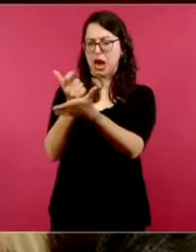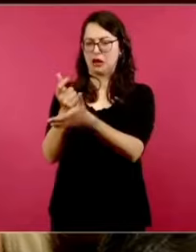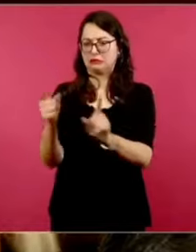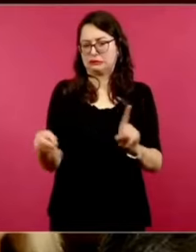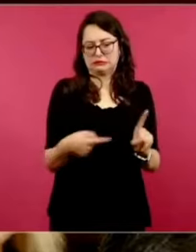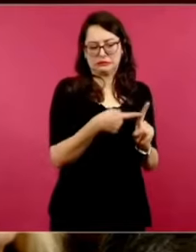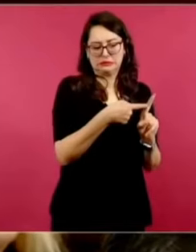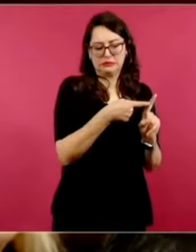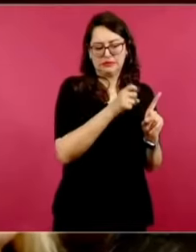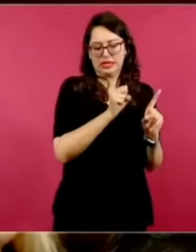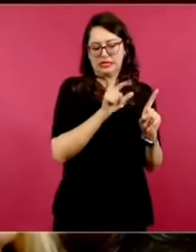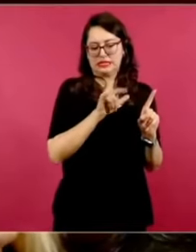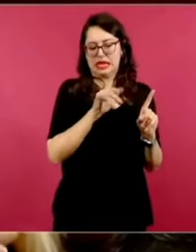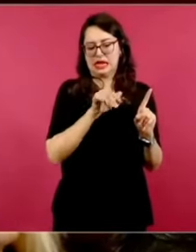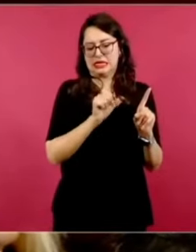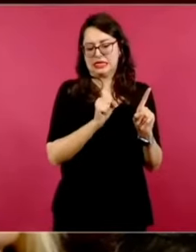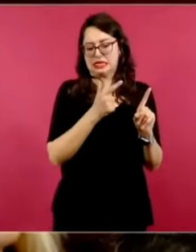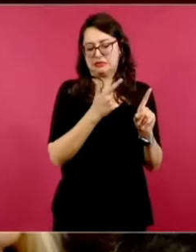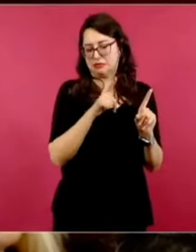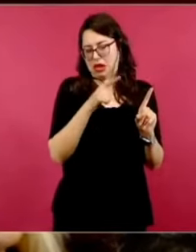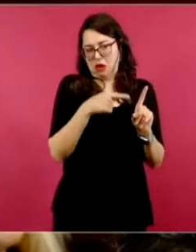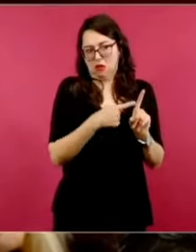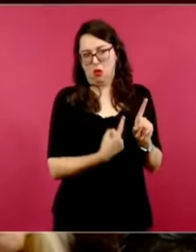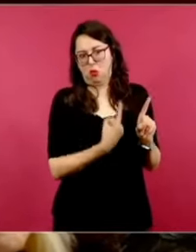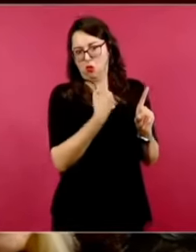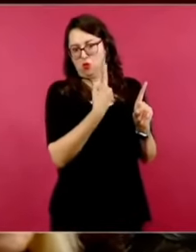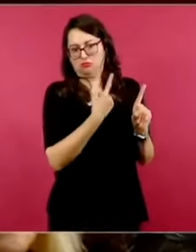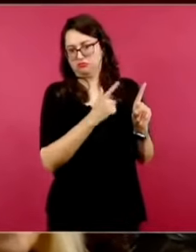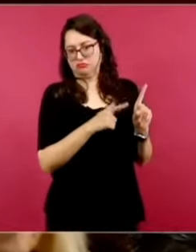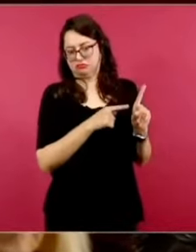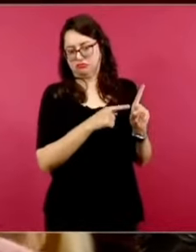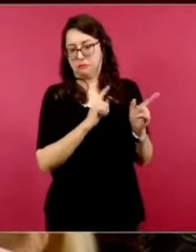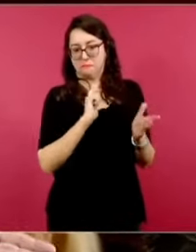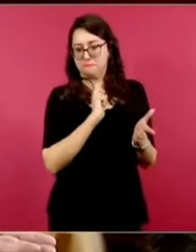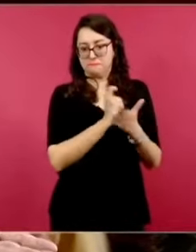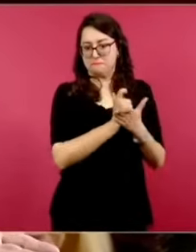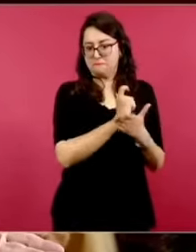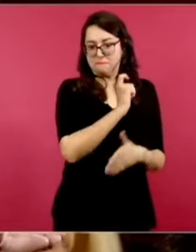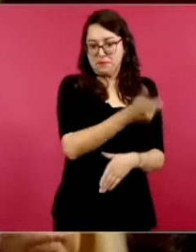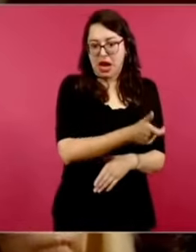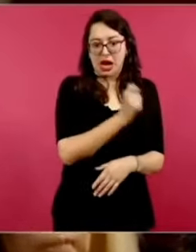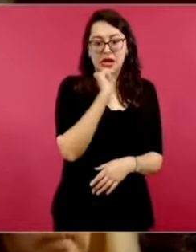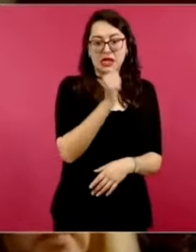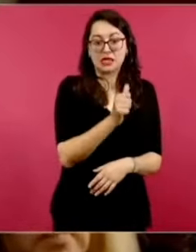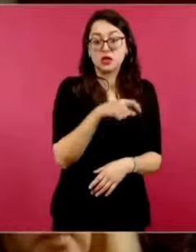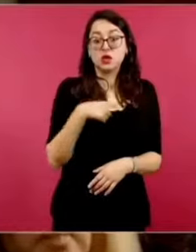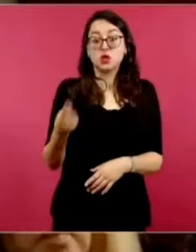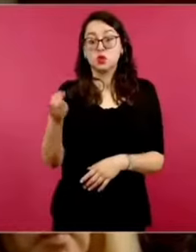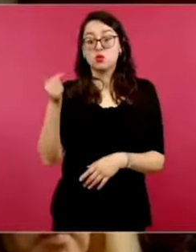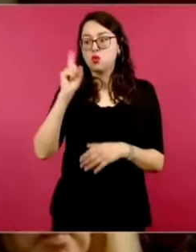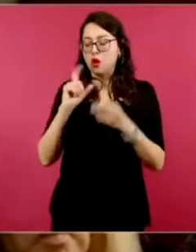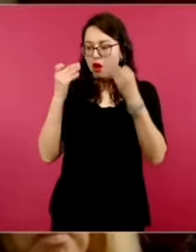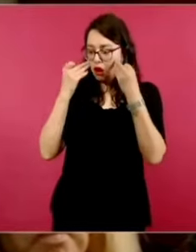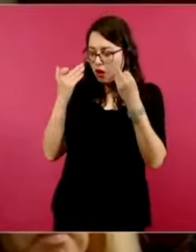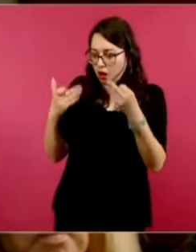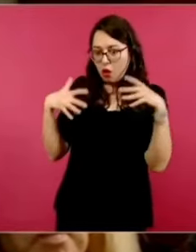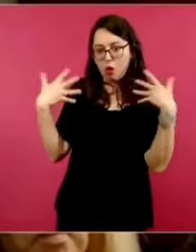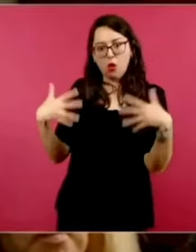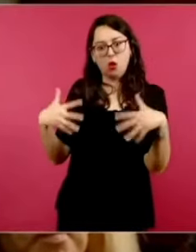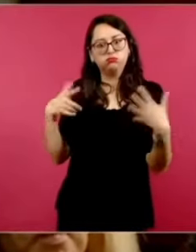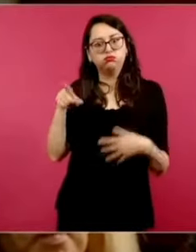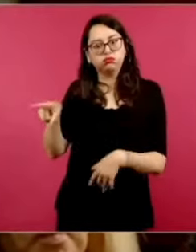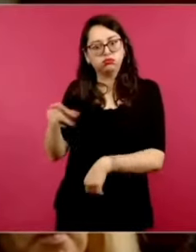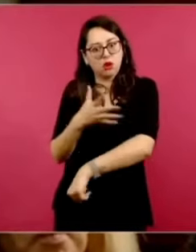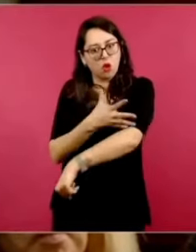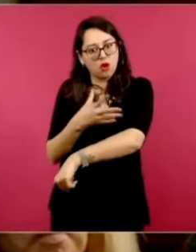Aramburuzabala, a mí me ha sorprendido honestamente su declaración, es contundente y preguntarle, ¿usted cree en